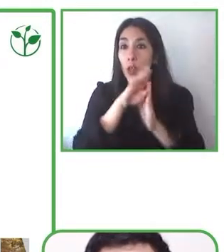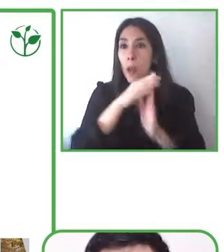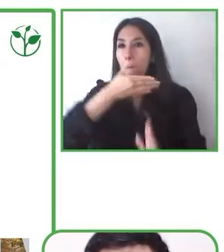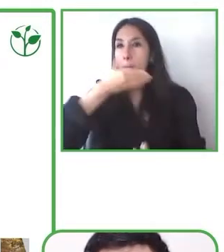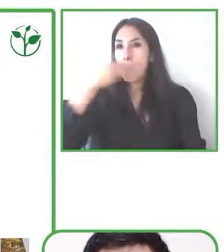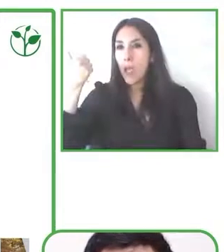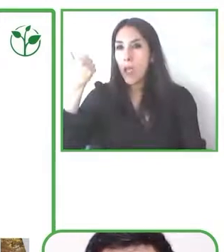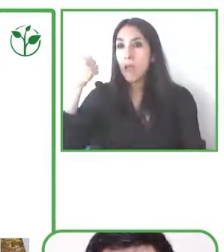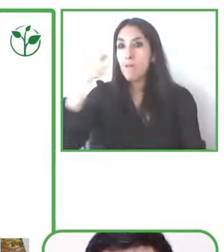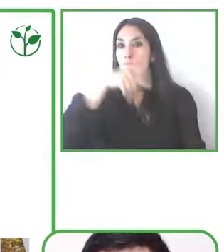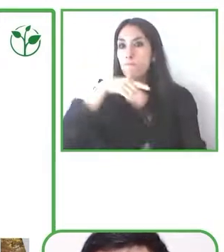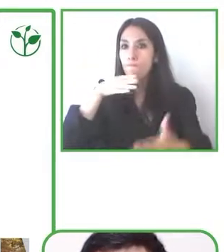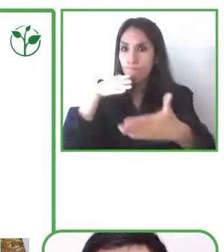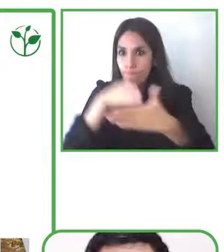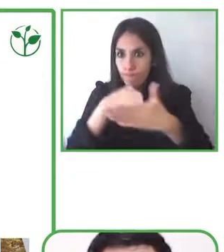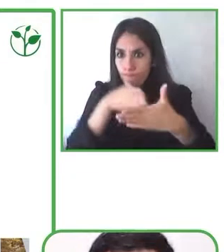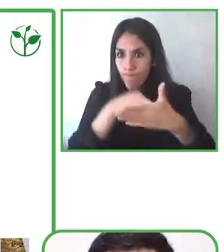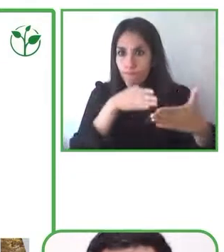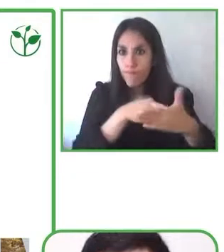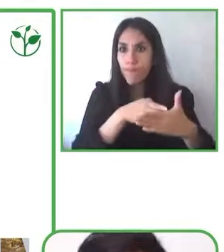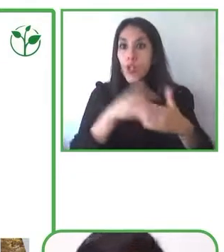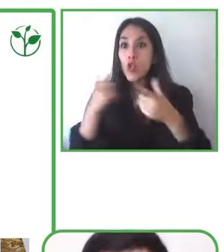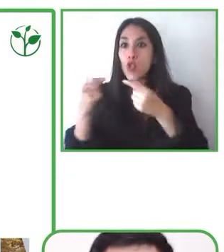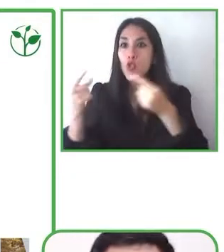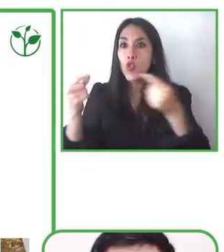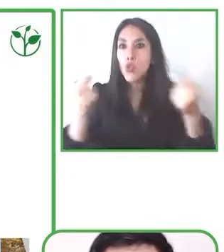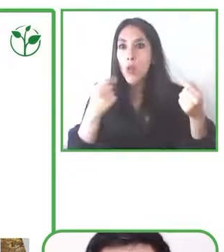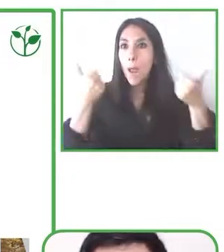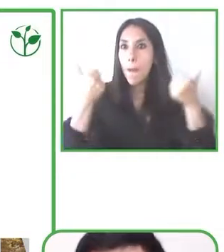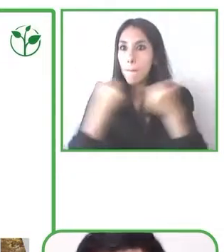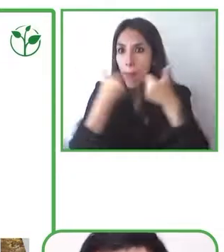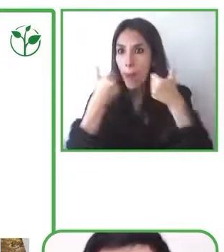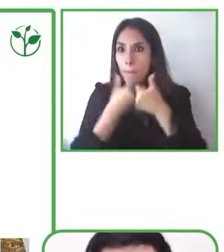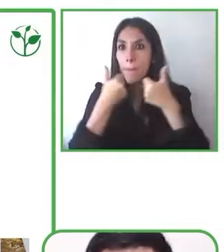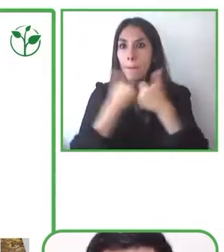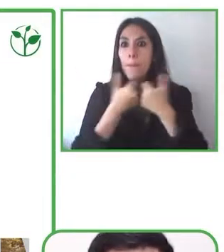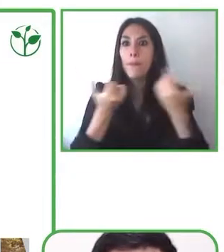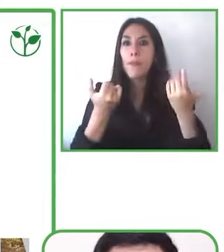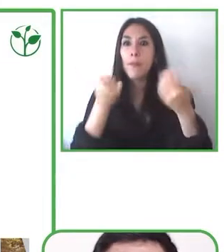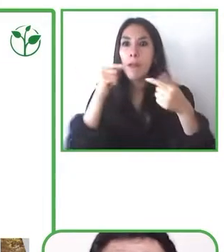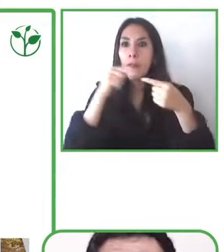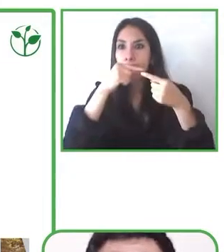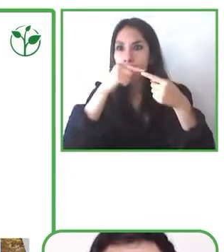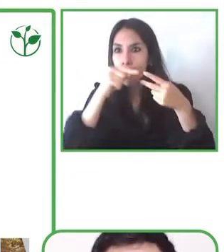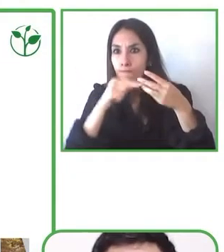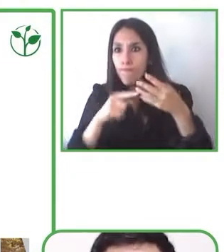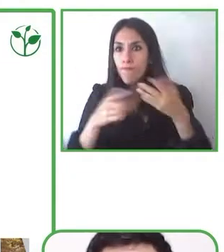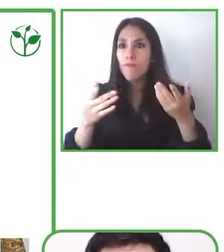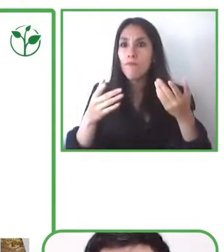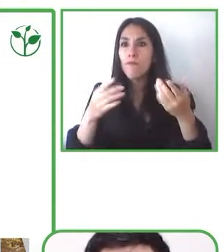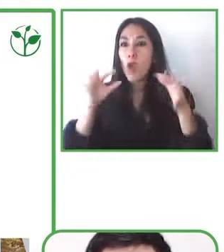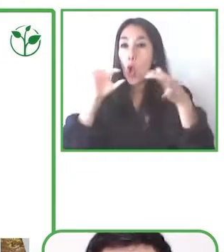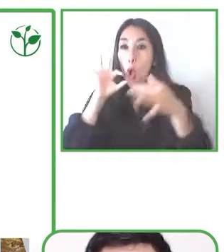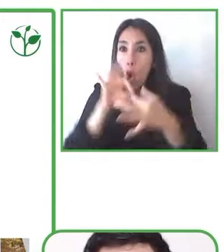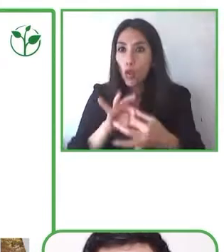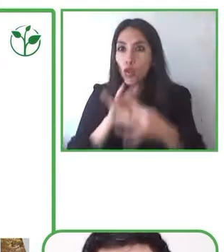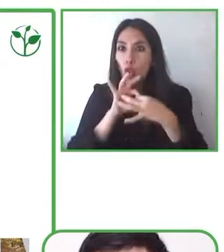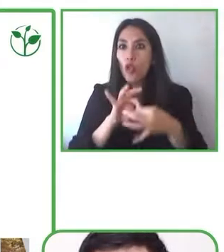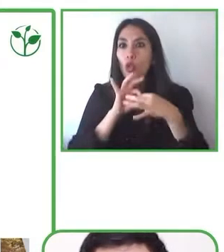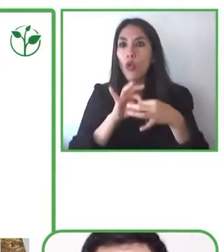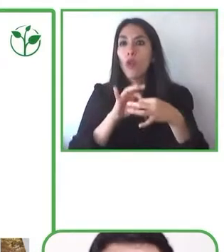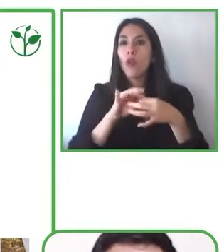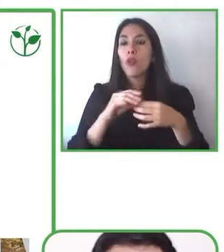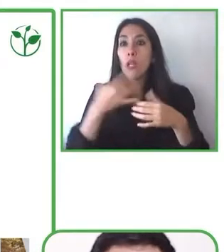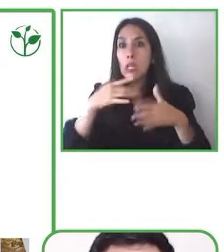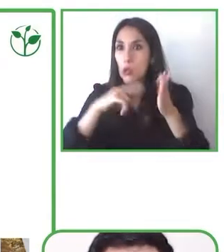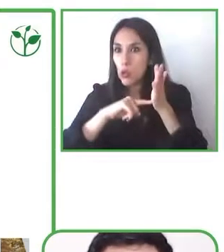más justas, juegos digitales, juegos analógicos, todo un tema también de desarrollo de investigación